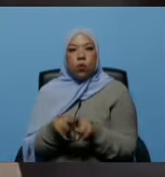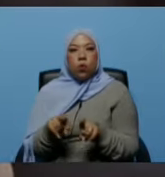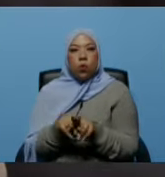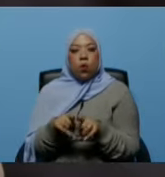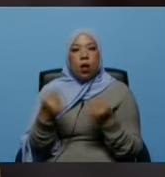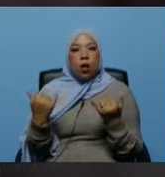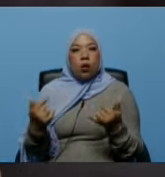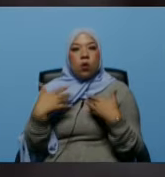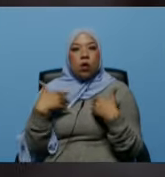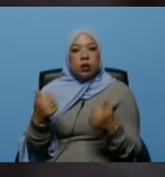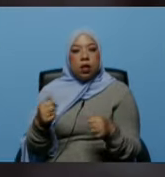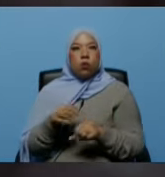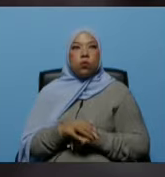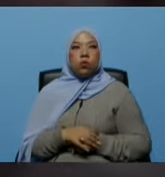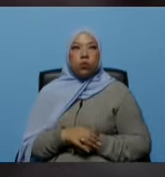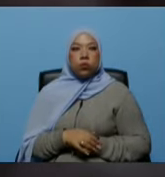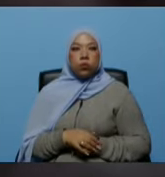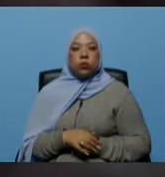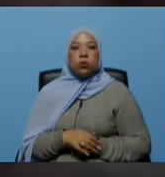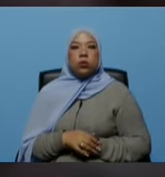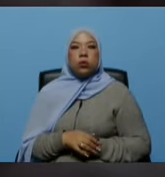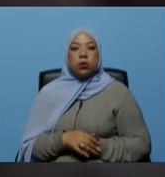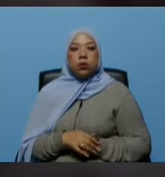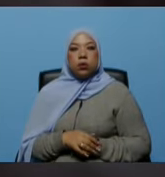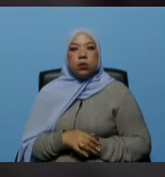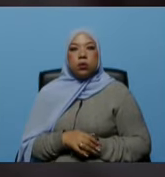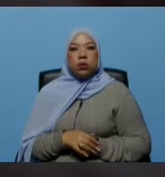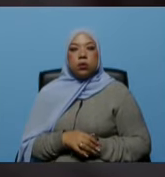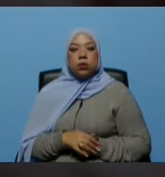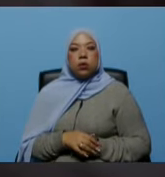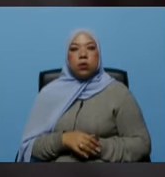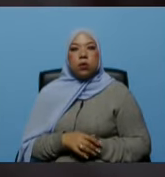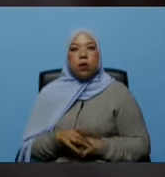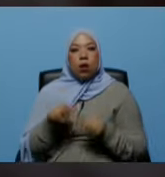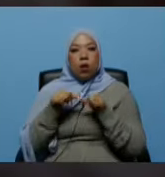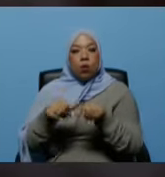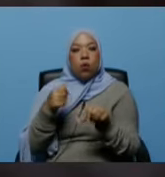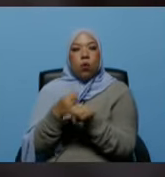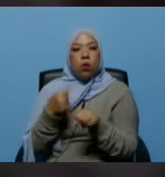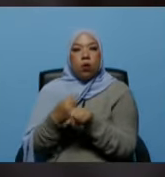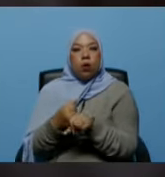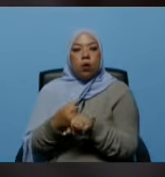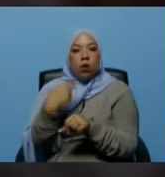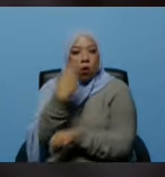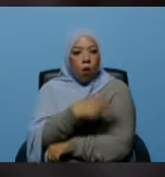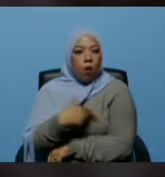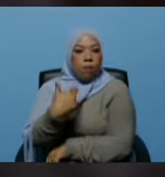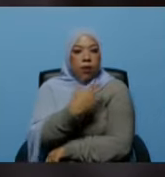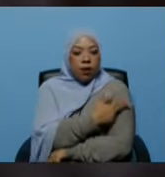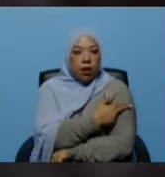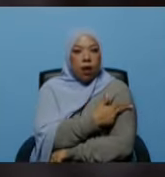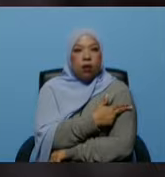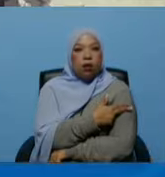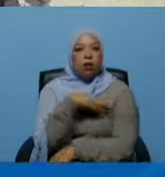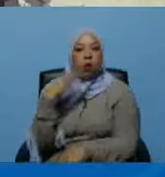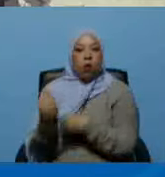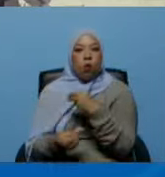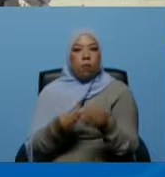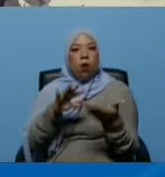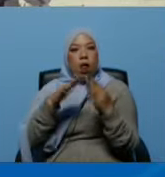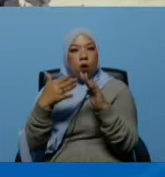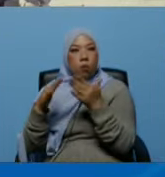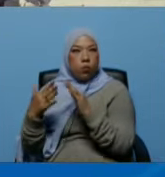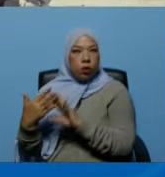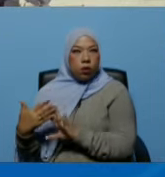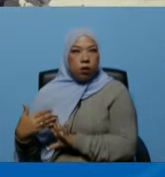capítulo salud y yo dije vamos a construir los hospitales comunitarios